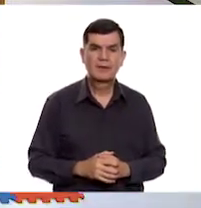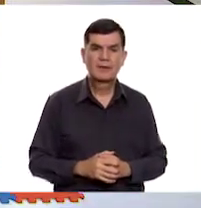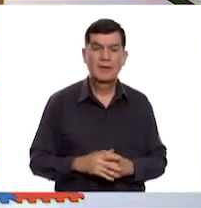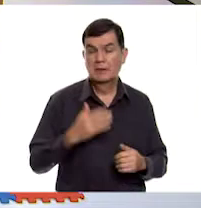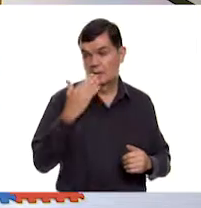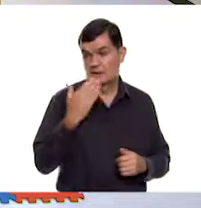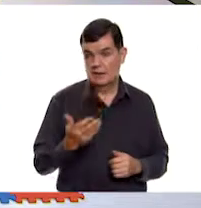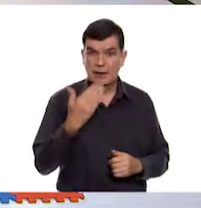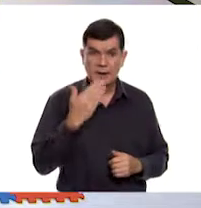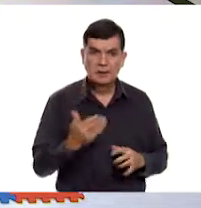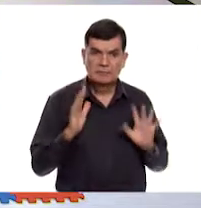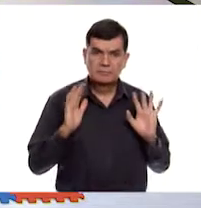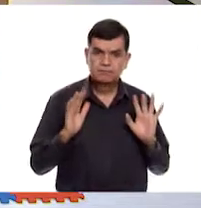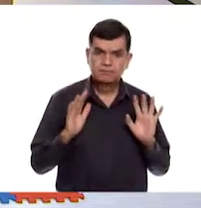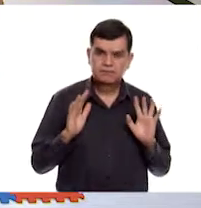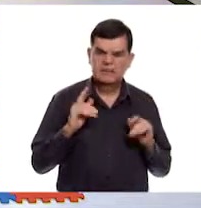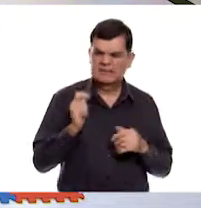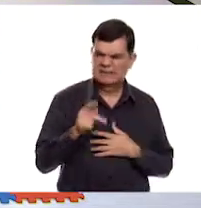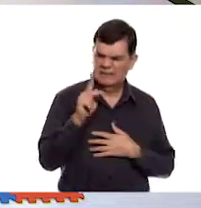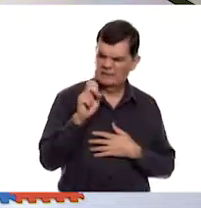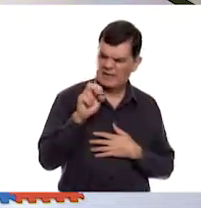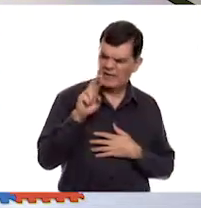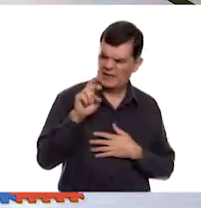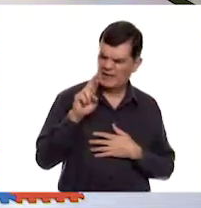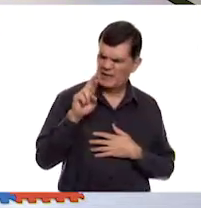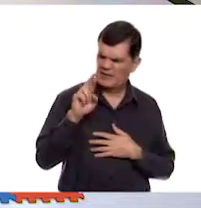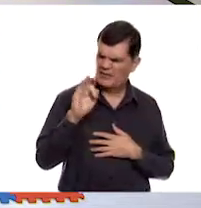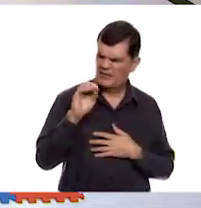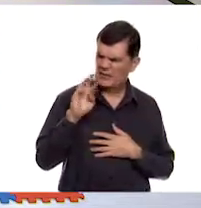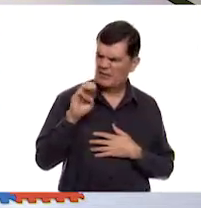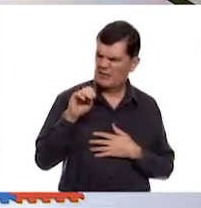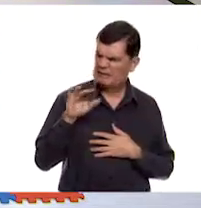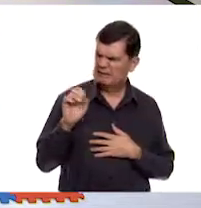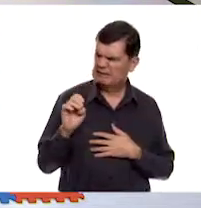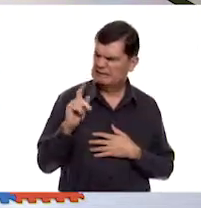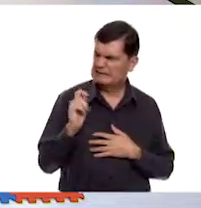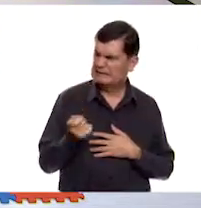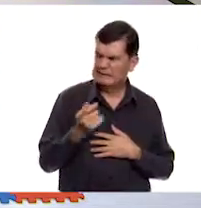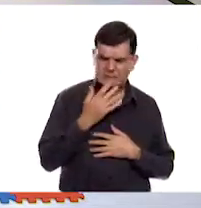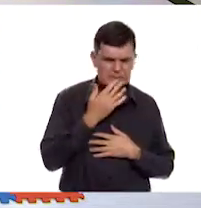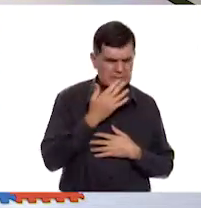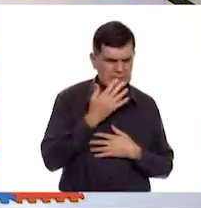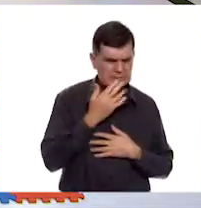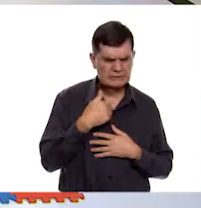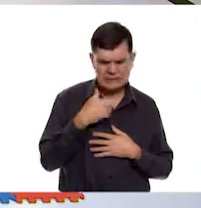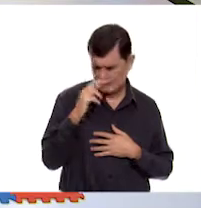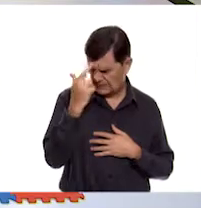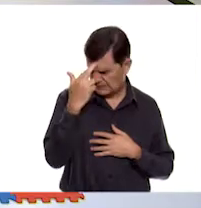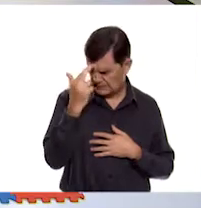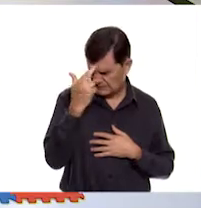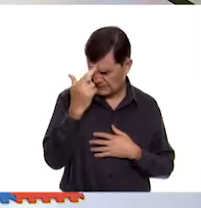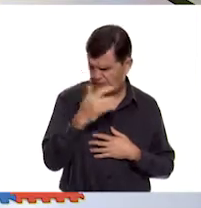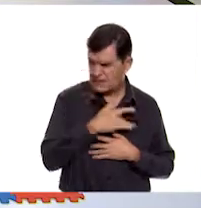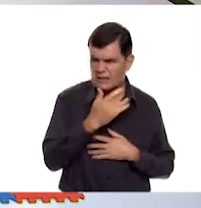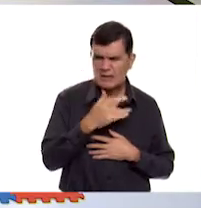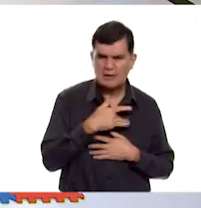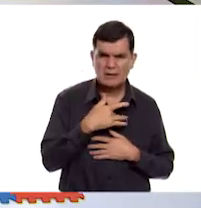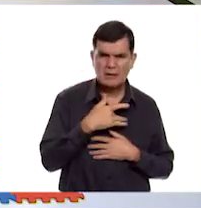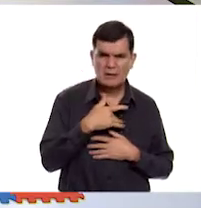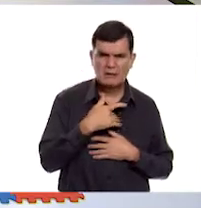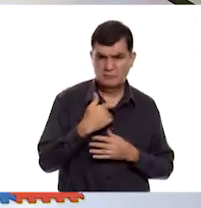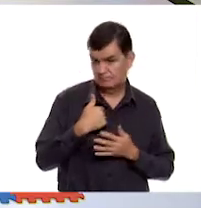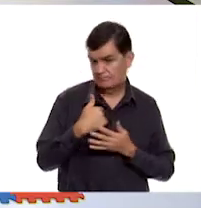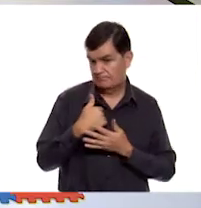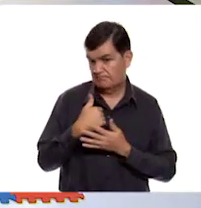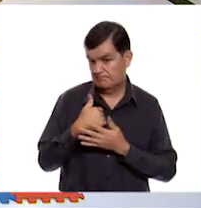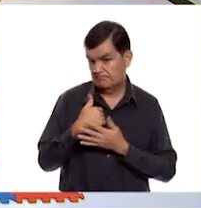¡Muy bien! ¿Qué es un performance? ¿Ustedes se acuerdan? Yo sé que te acuerdas, Pilar. ¿O te puedo ayudar? ¿Me puedes ayudar? Porque la verdad es